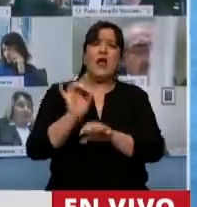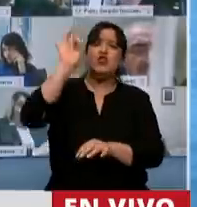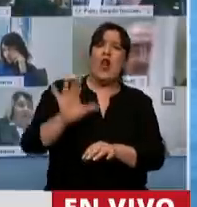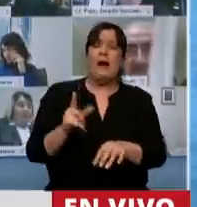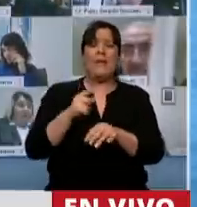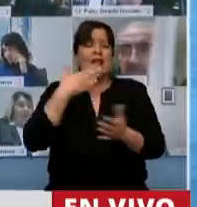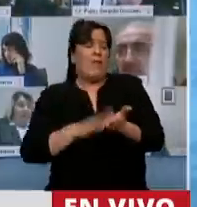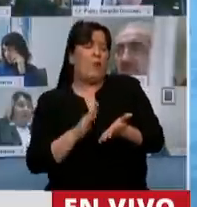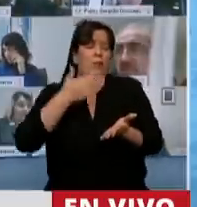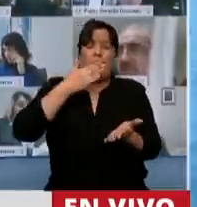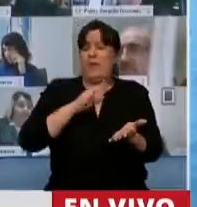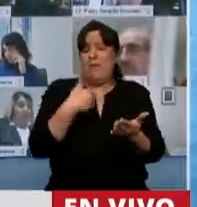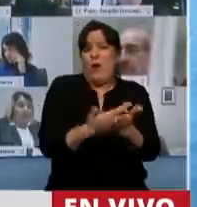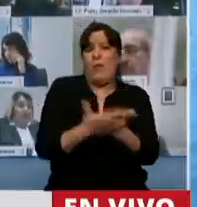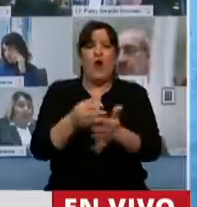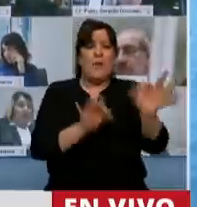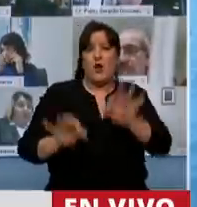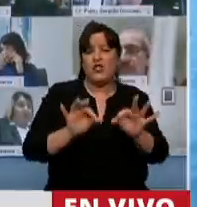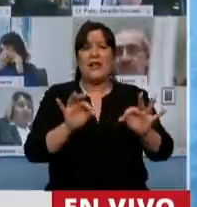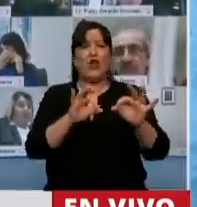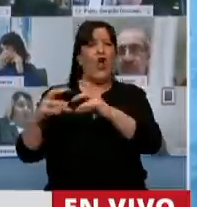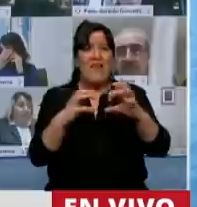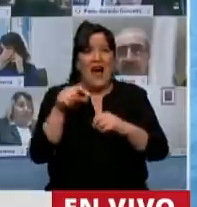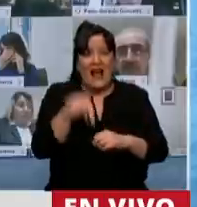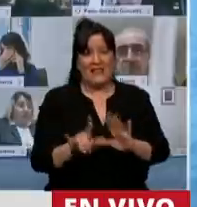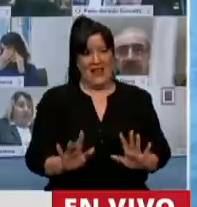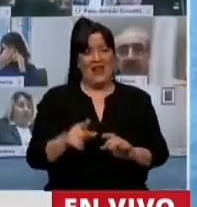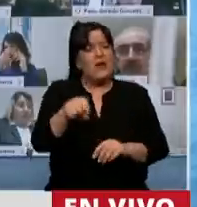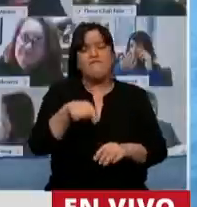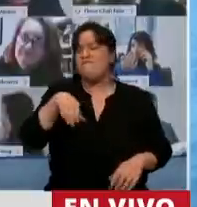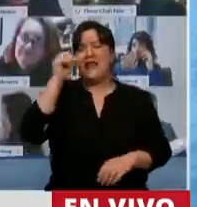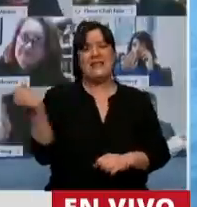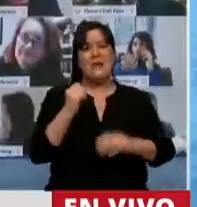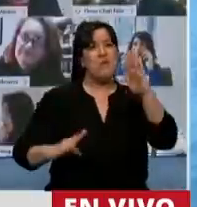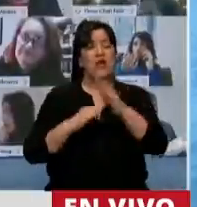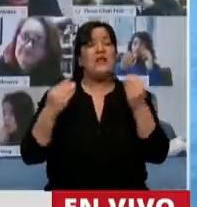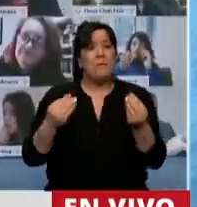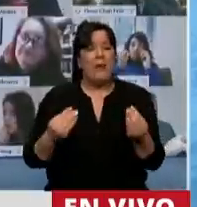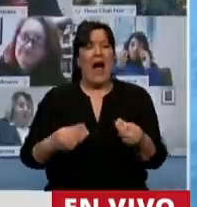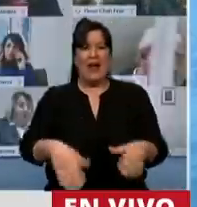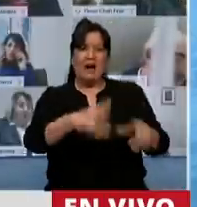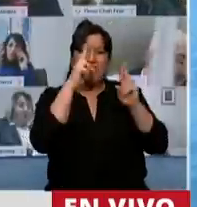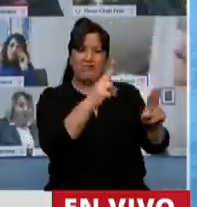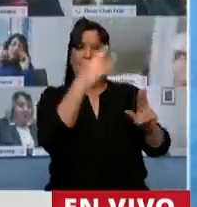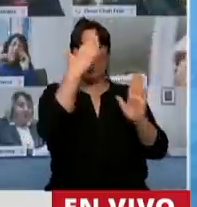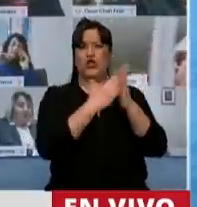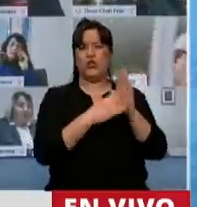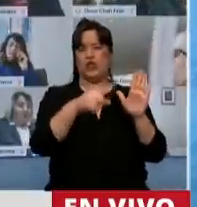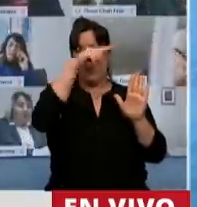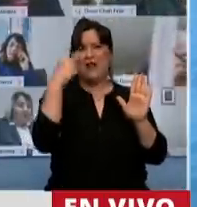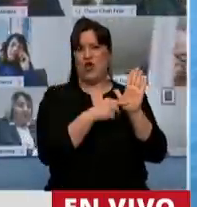para proponer proyectos, para debatir en el recinto, antes que nada estamos para hacer valer la Constitución Nacional.